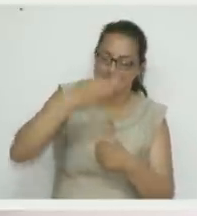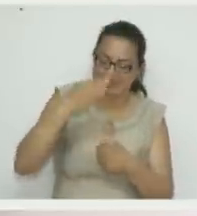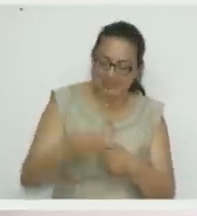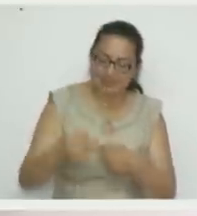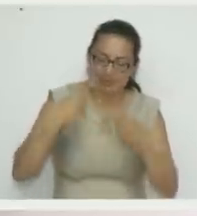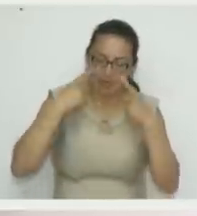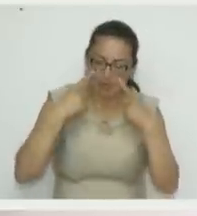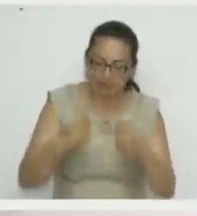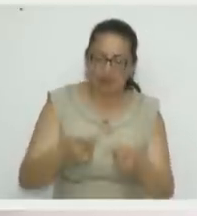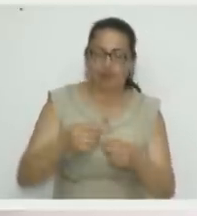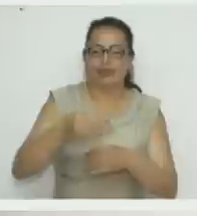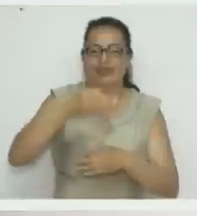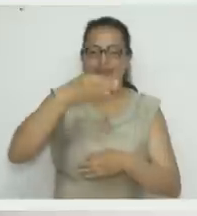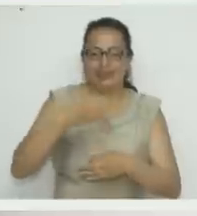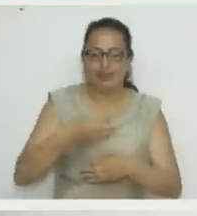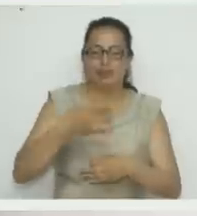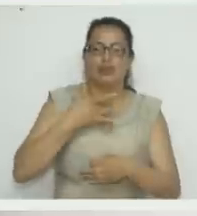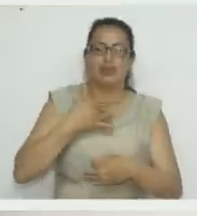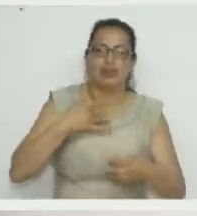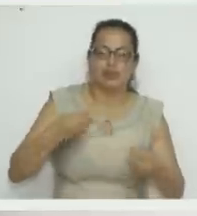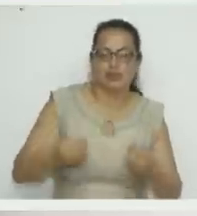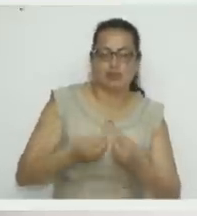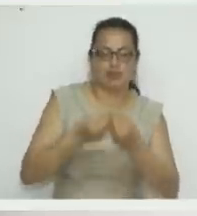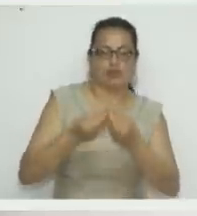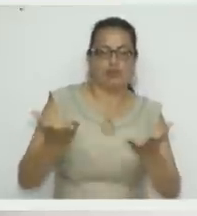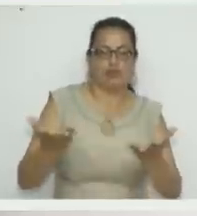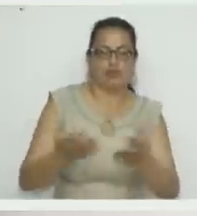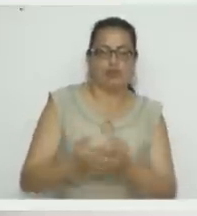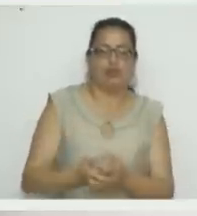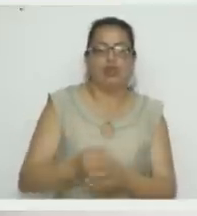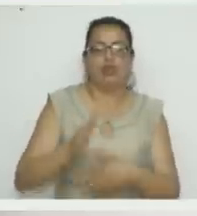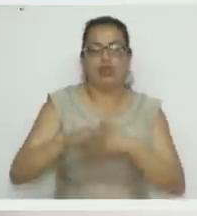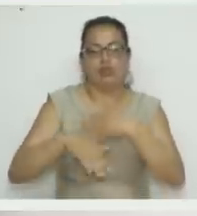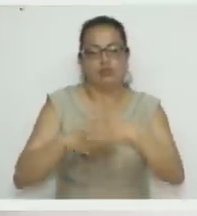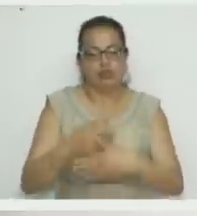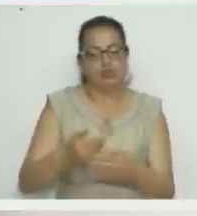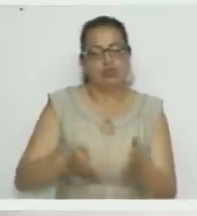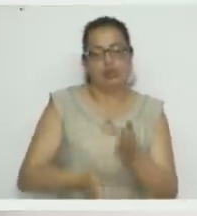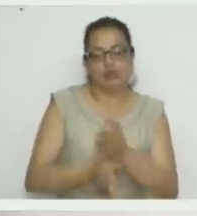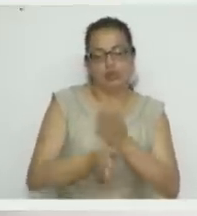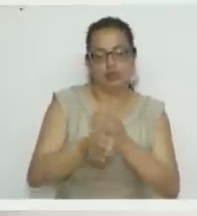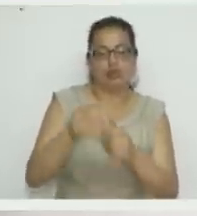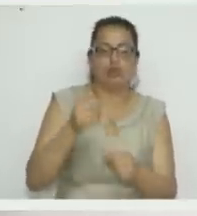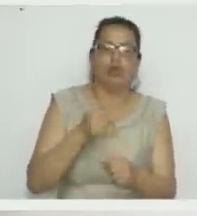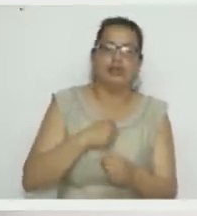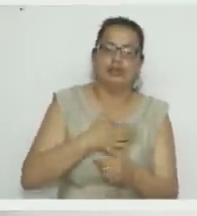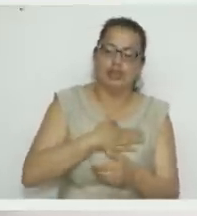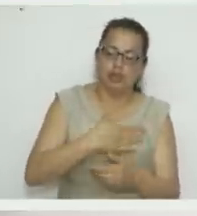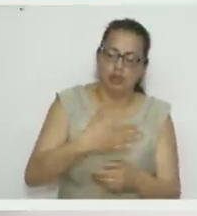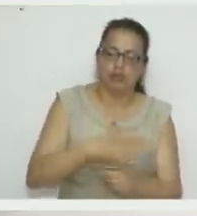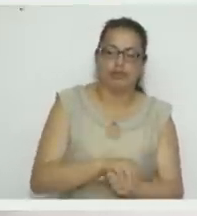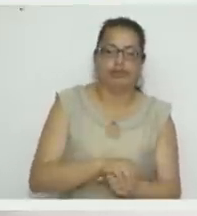programa. Un abrazo para todas ellas. Más adelante estamos saludando más para poder dejar trabajar a la Profe.